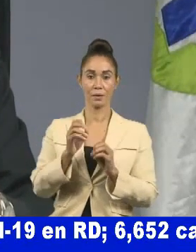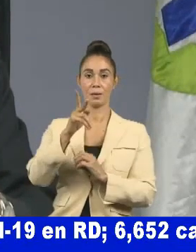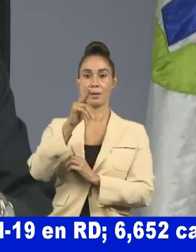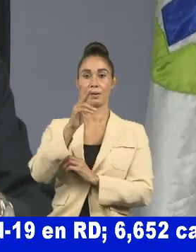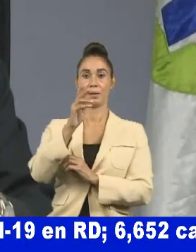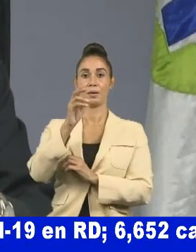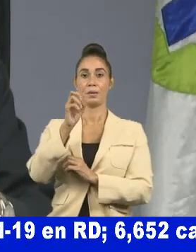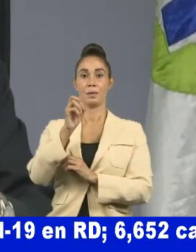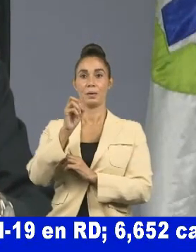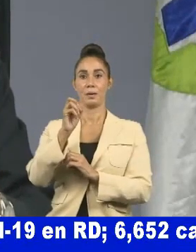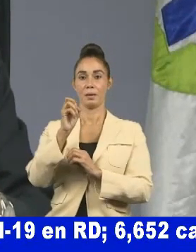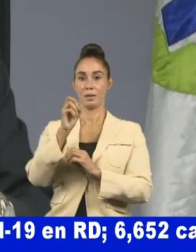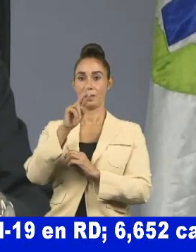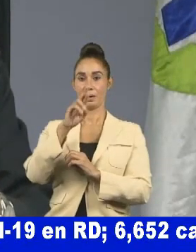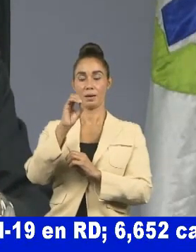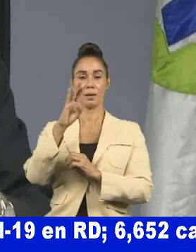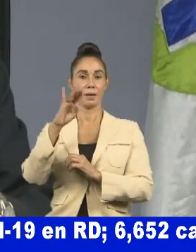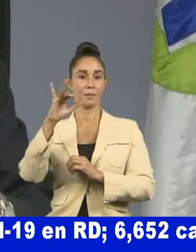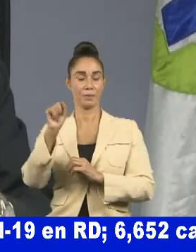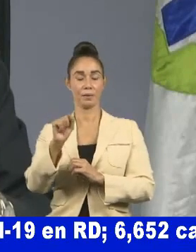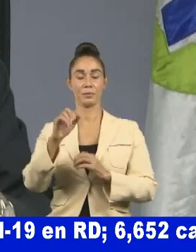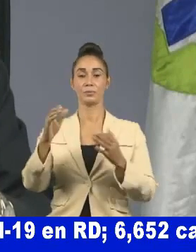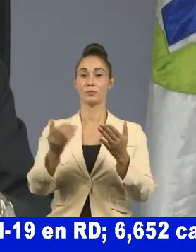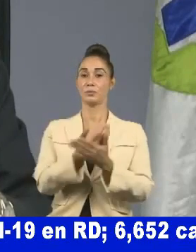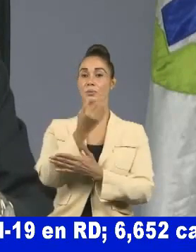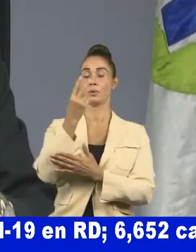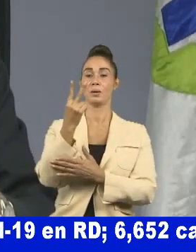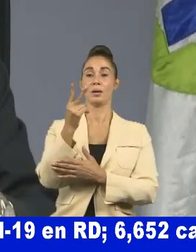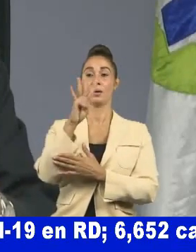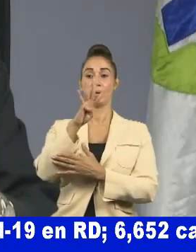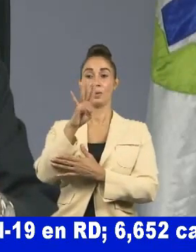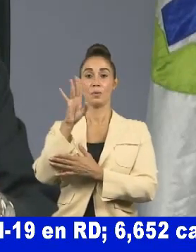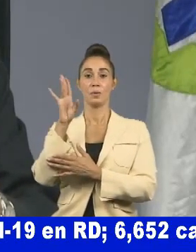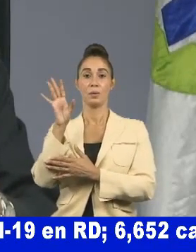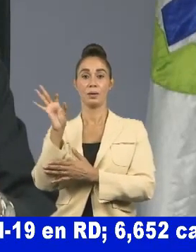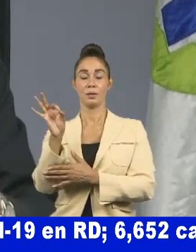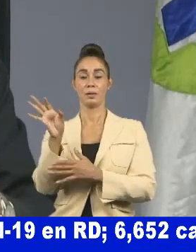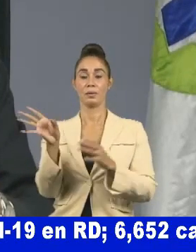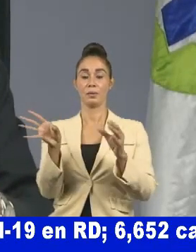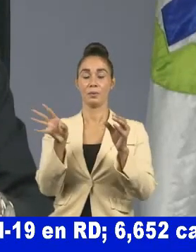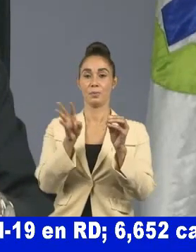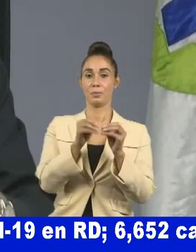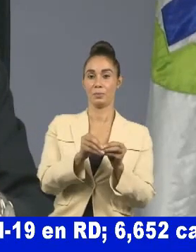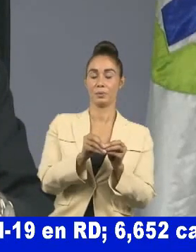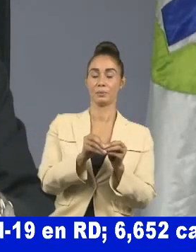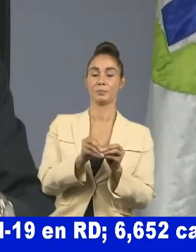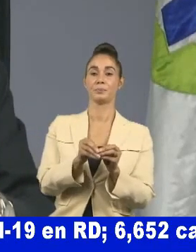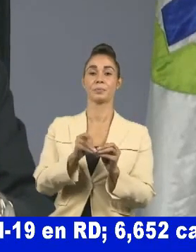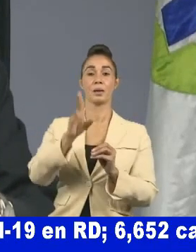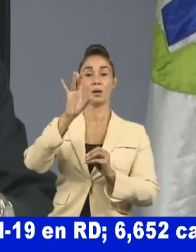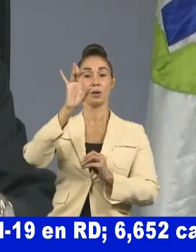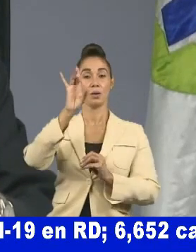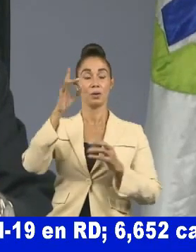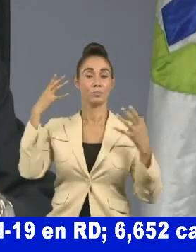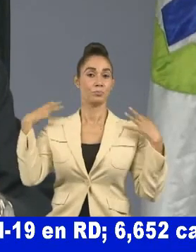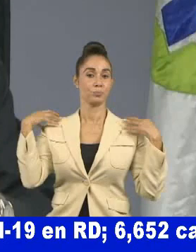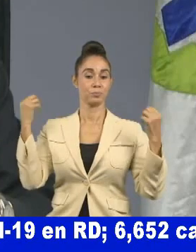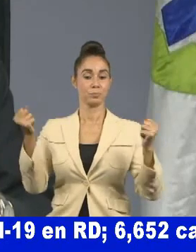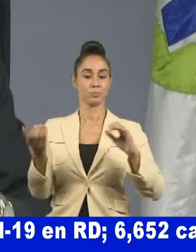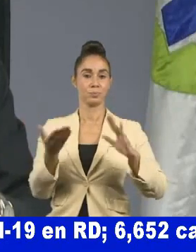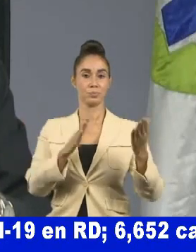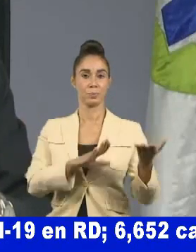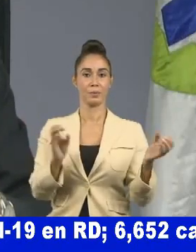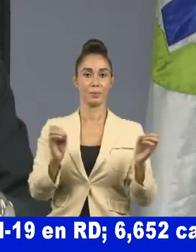2 casos nuevos 49 acumulados 8 recuperados 0